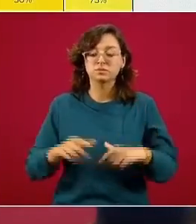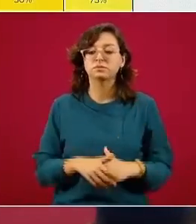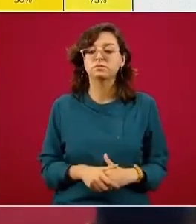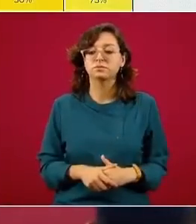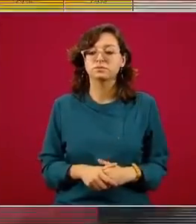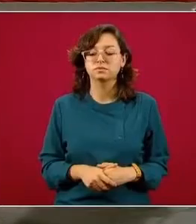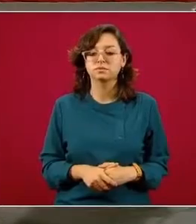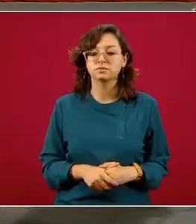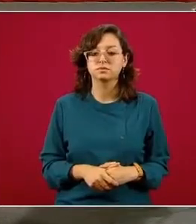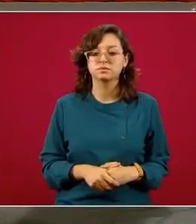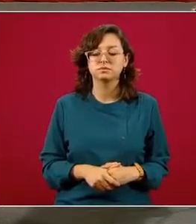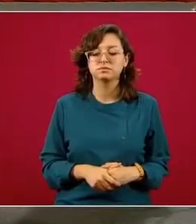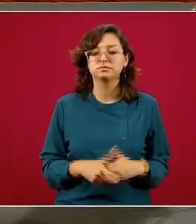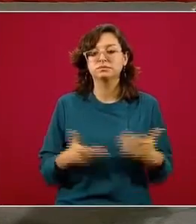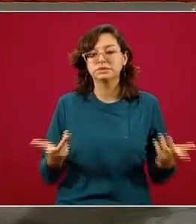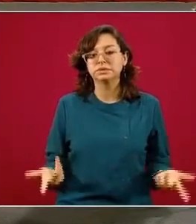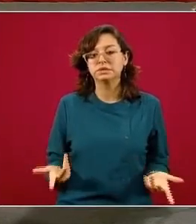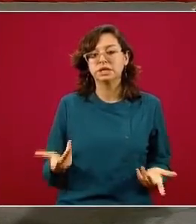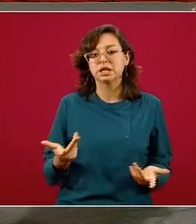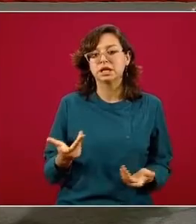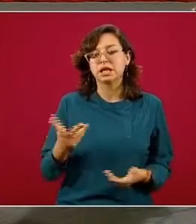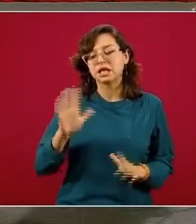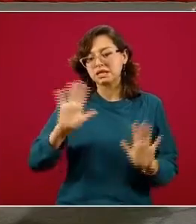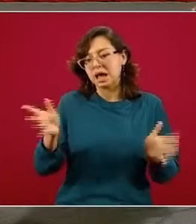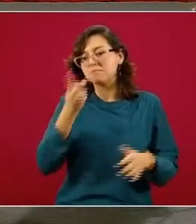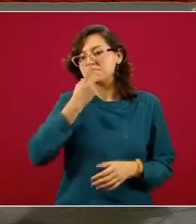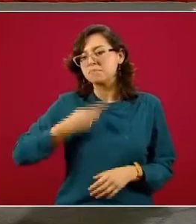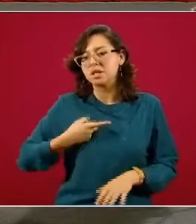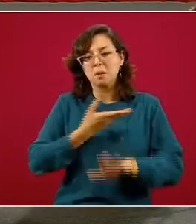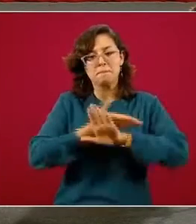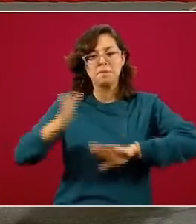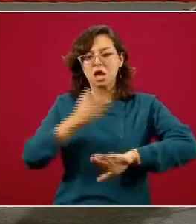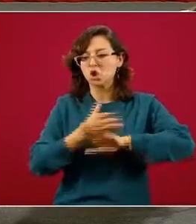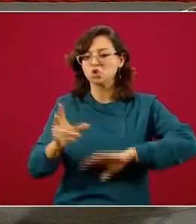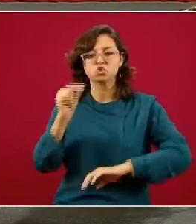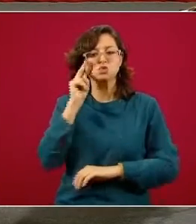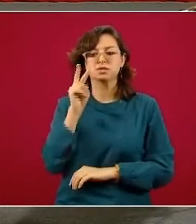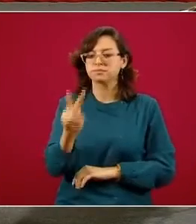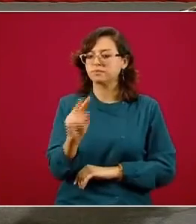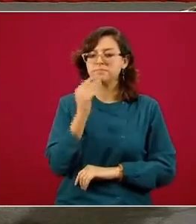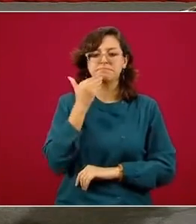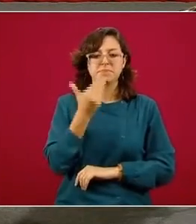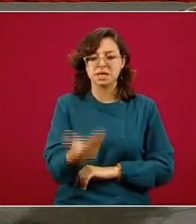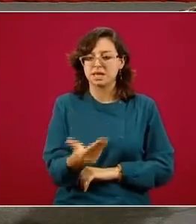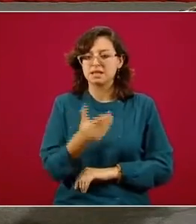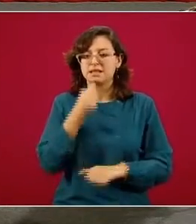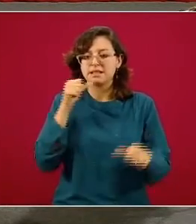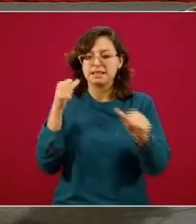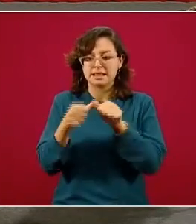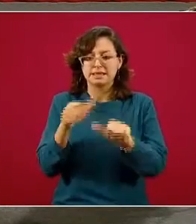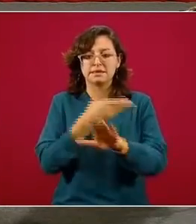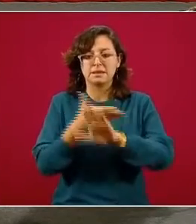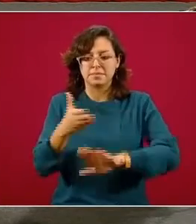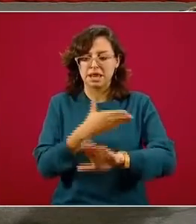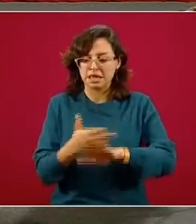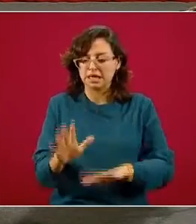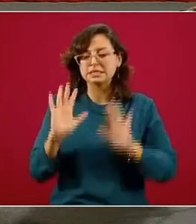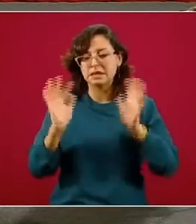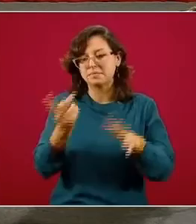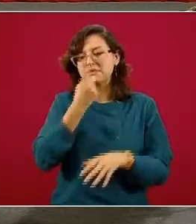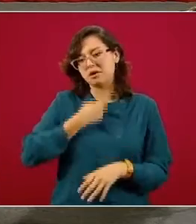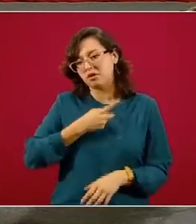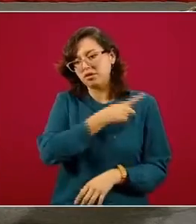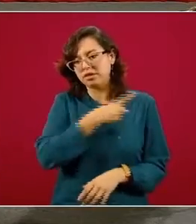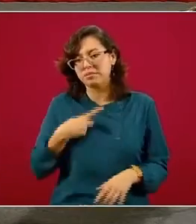desafortunadamente por las letras blancas ya me lo advirtieron no se ve con claridad en las pantallas de televisión en sus casas